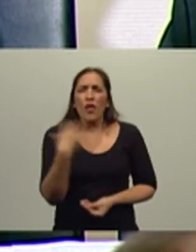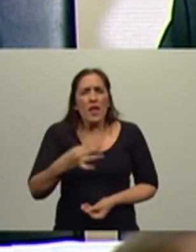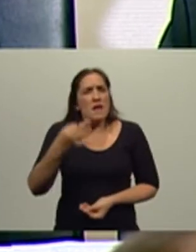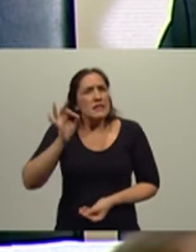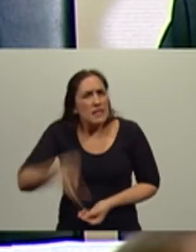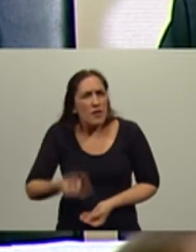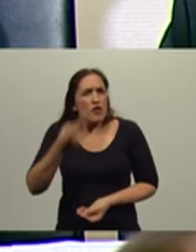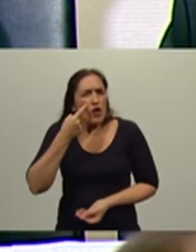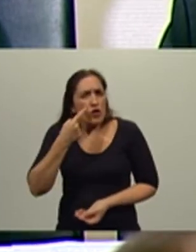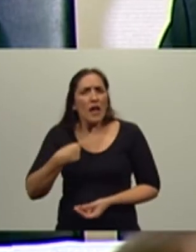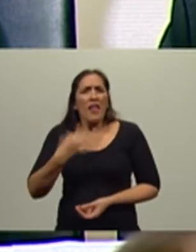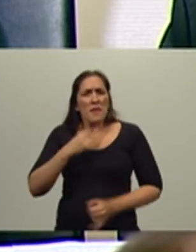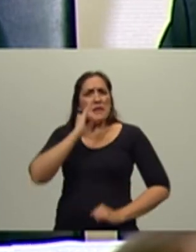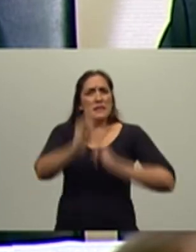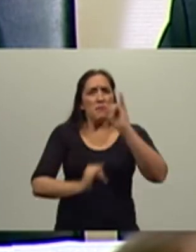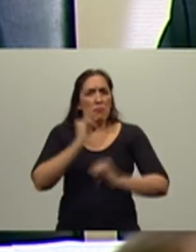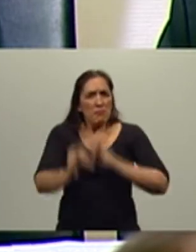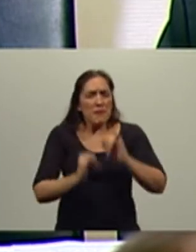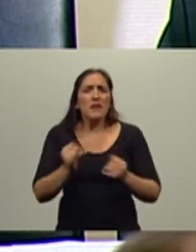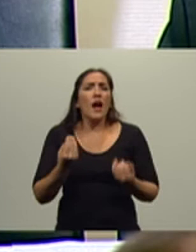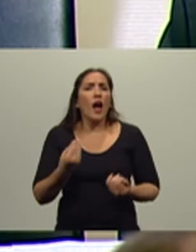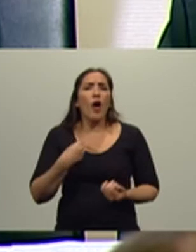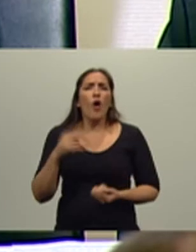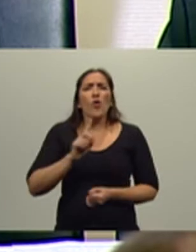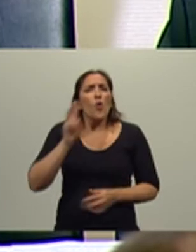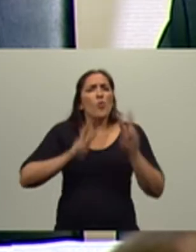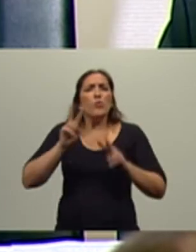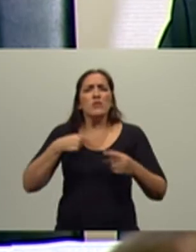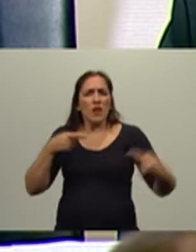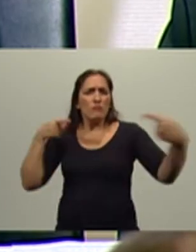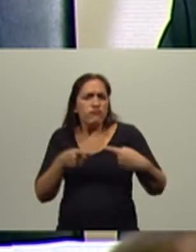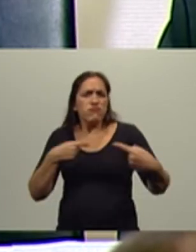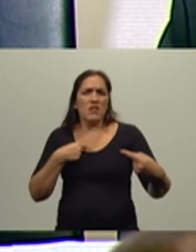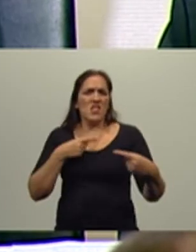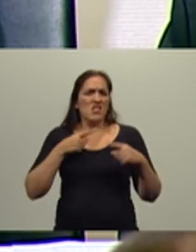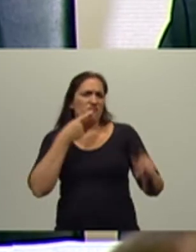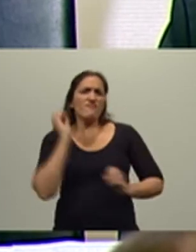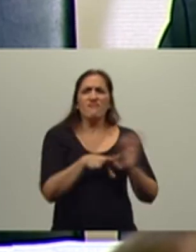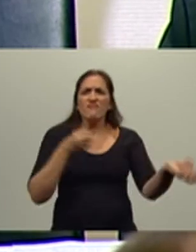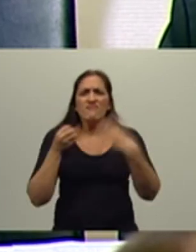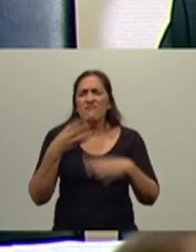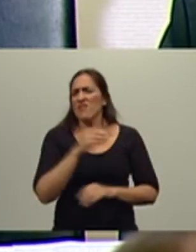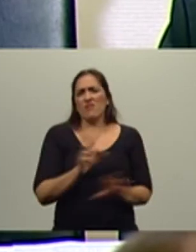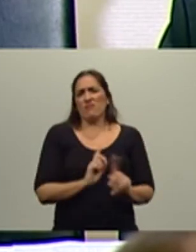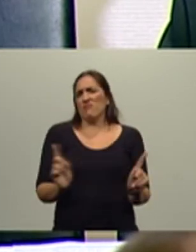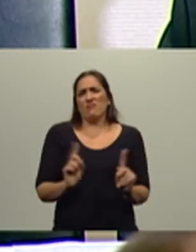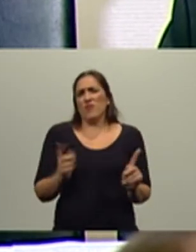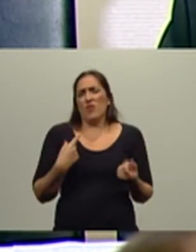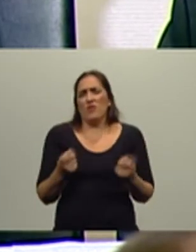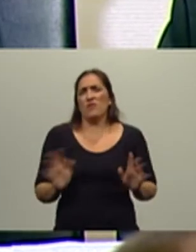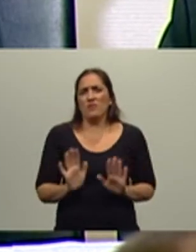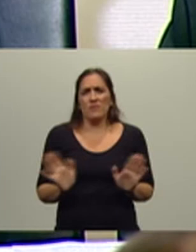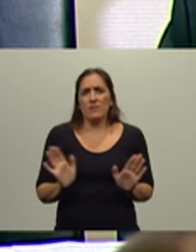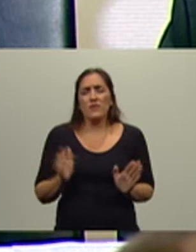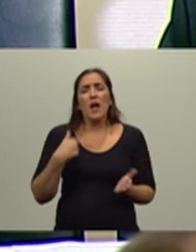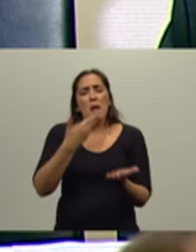explicarlas, sin necesidad de ponernos a enfrentarnos, ni a pelearnos, ni a agraviarnos, sino simplemente con